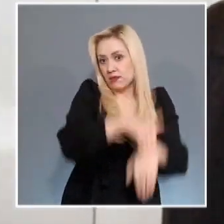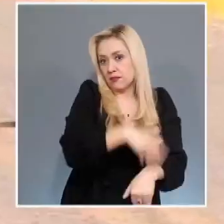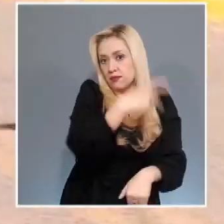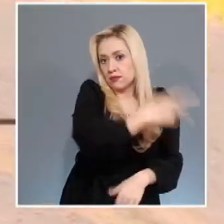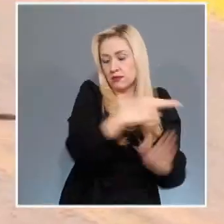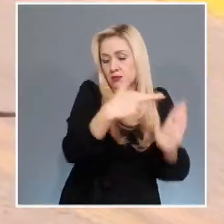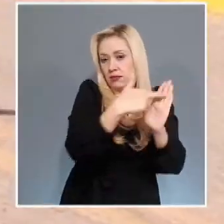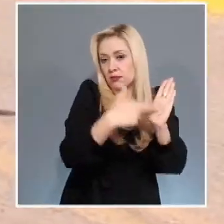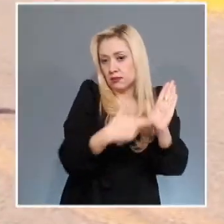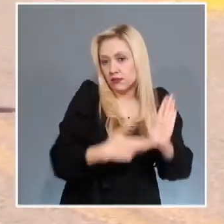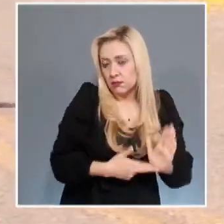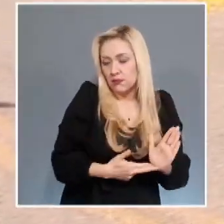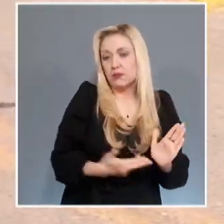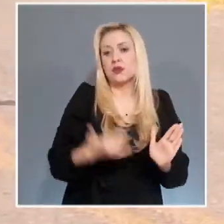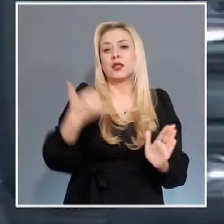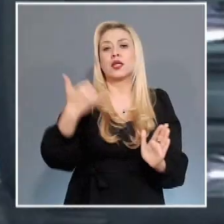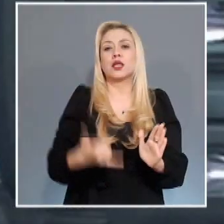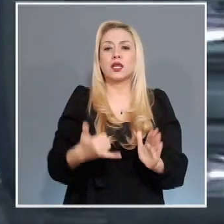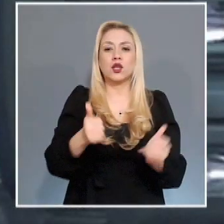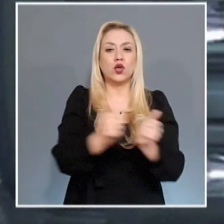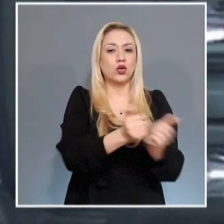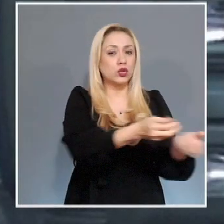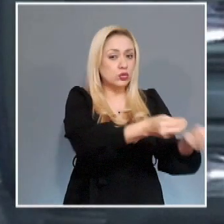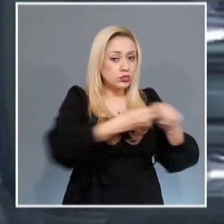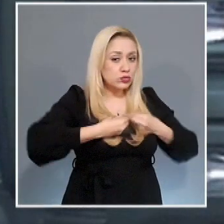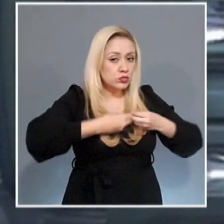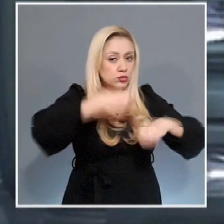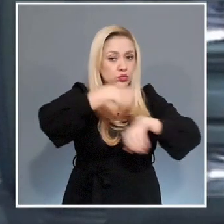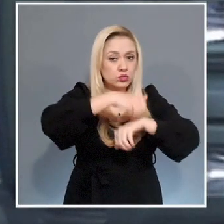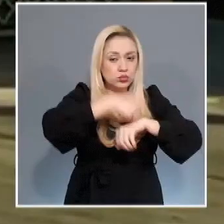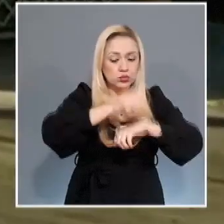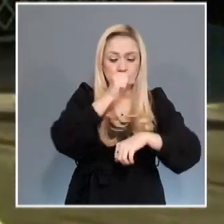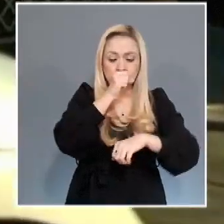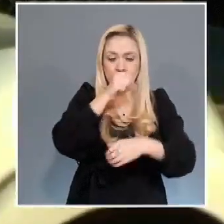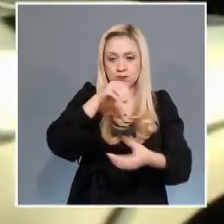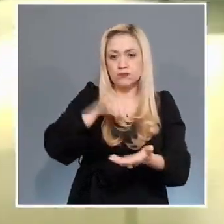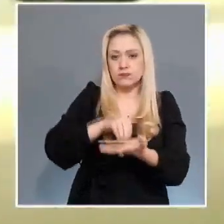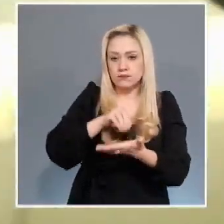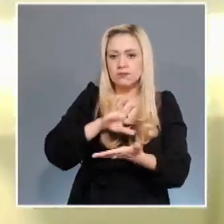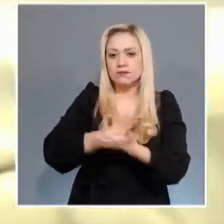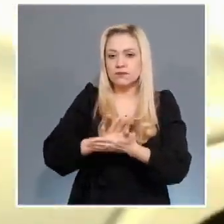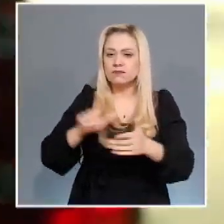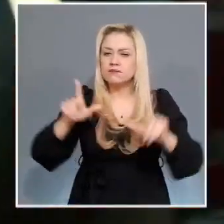acceso a la base de datos. Poder Informativo, José de Jesús Crucibaja.